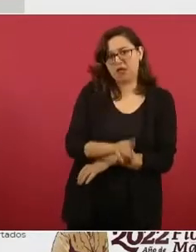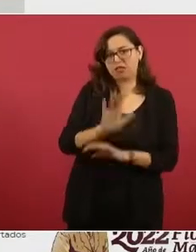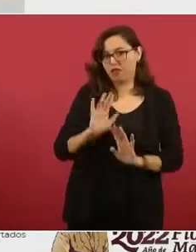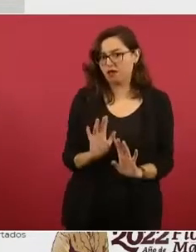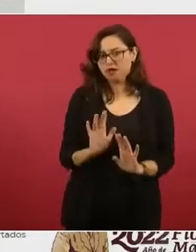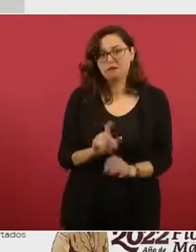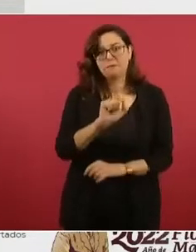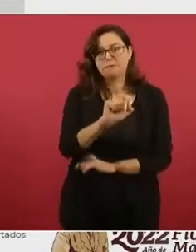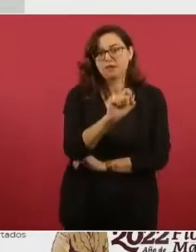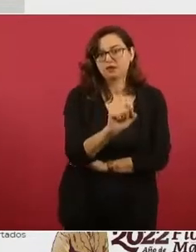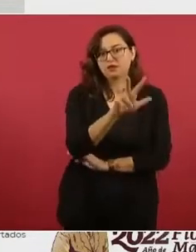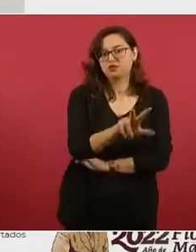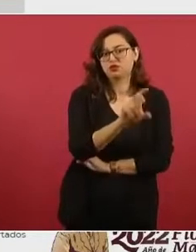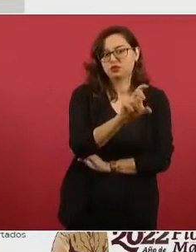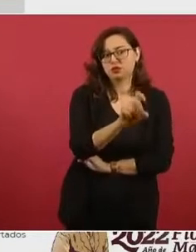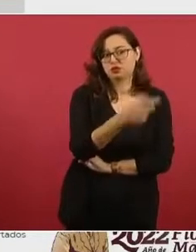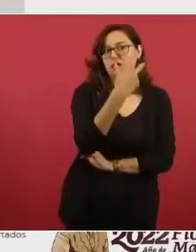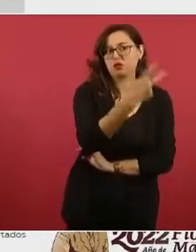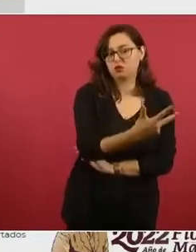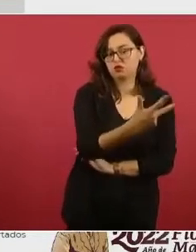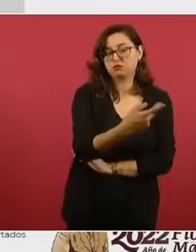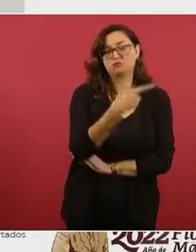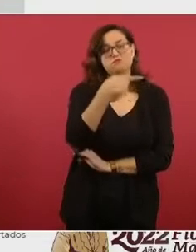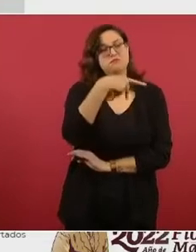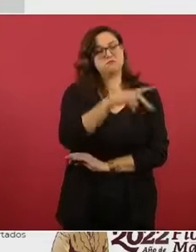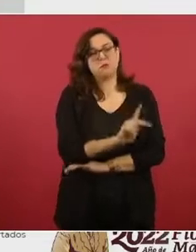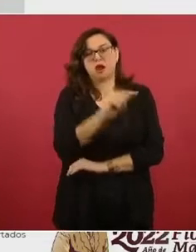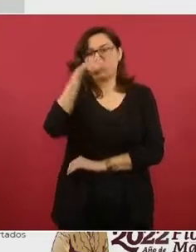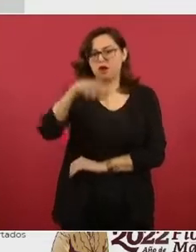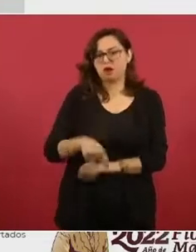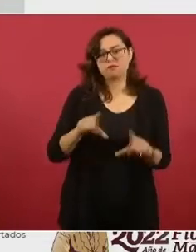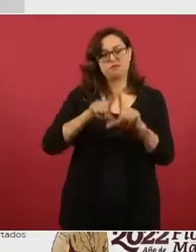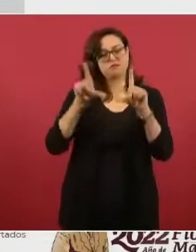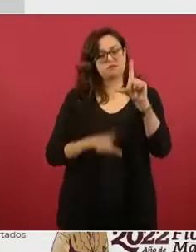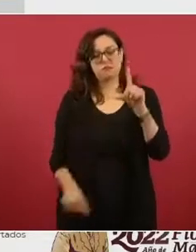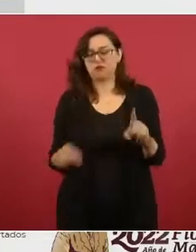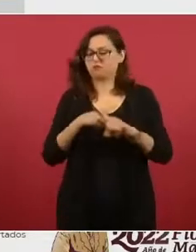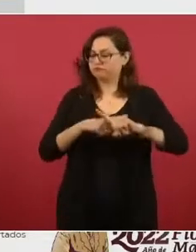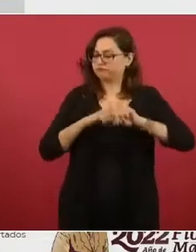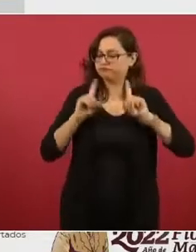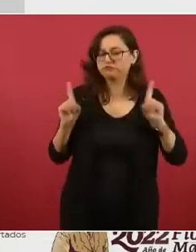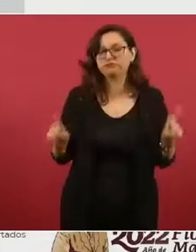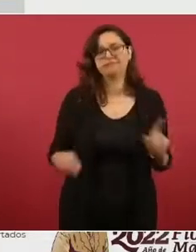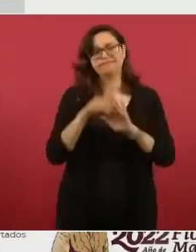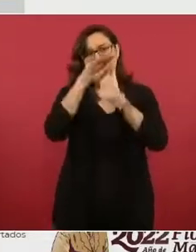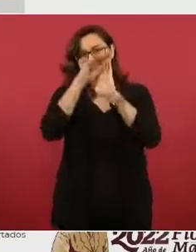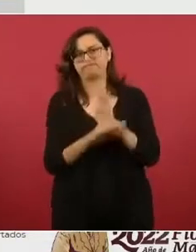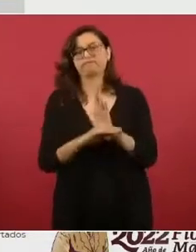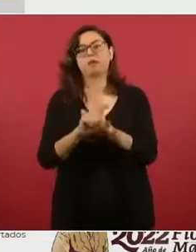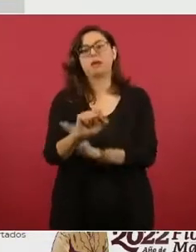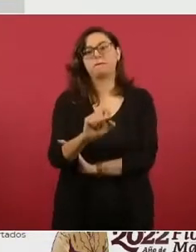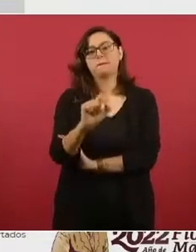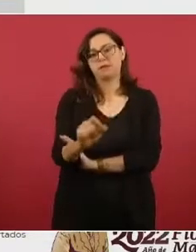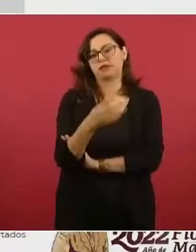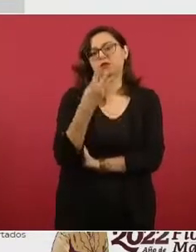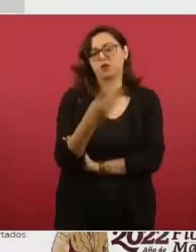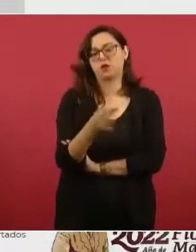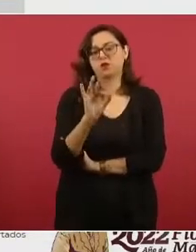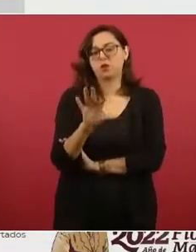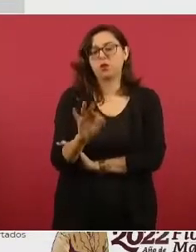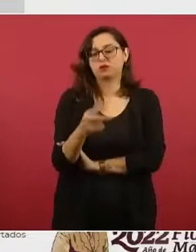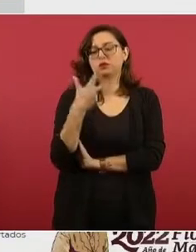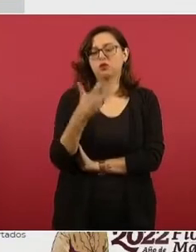cilindros por kilos en las 145 regiones del país es de 24 pesos con 48